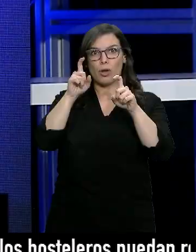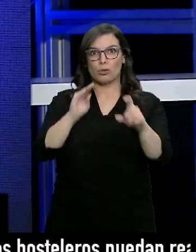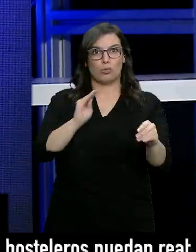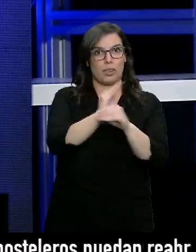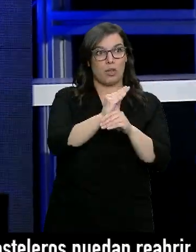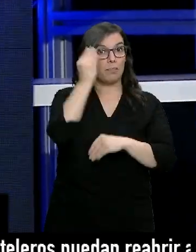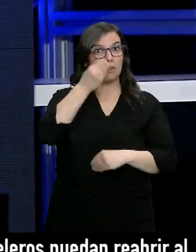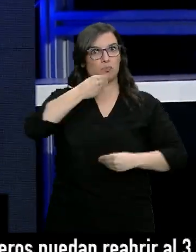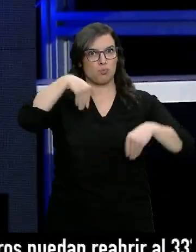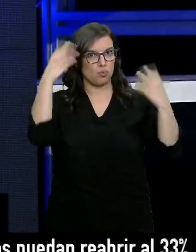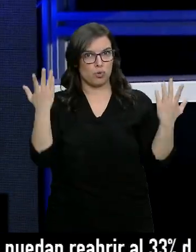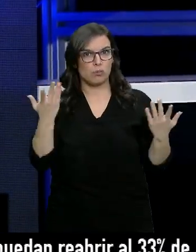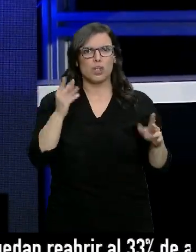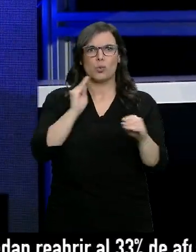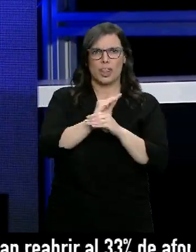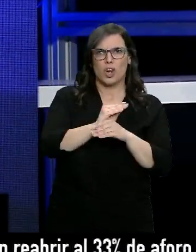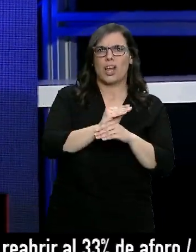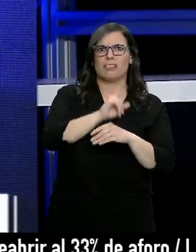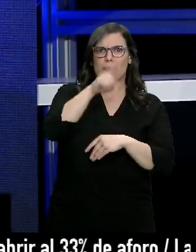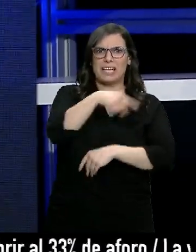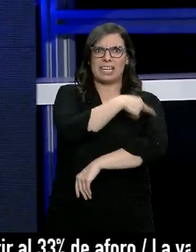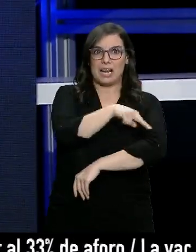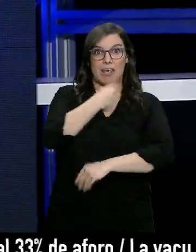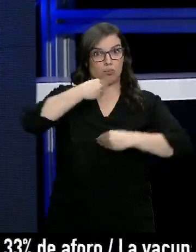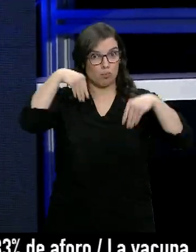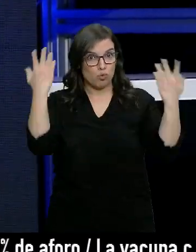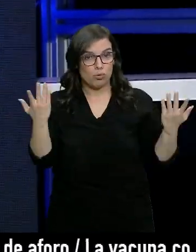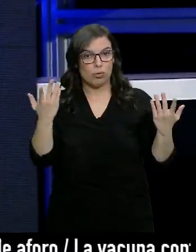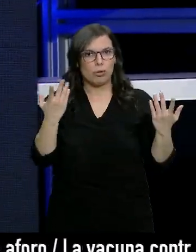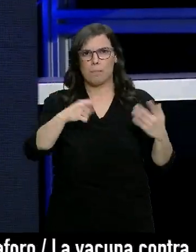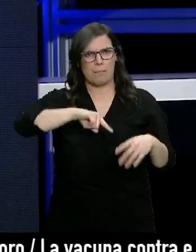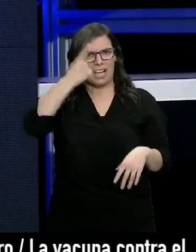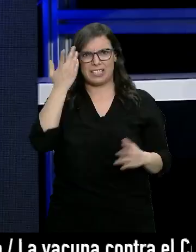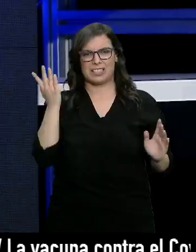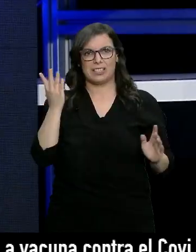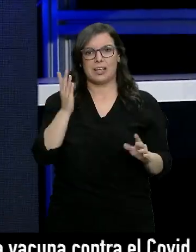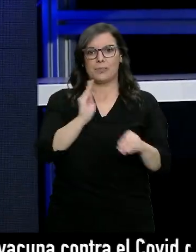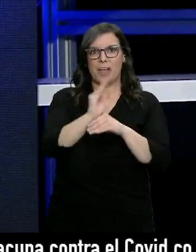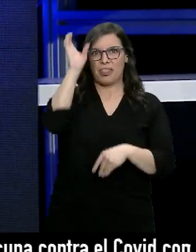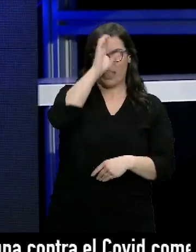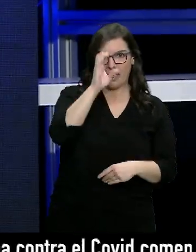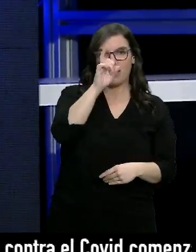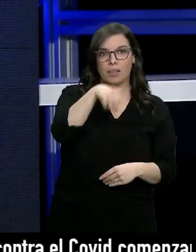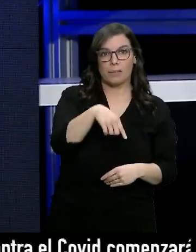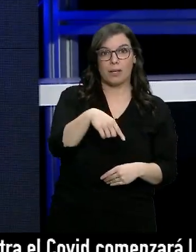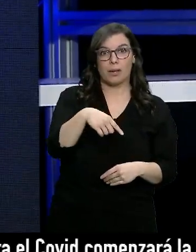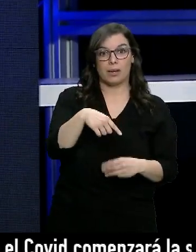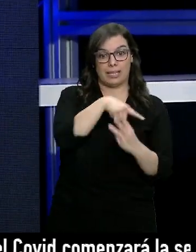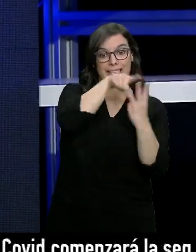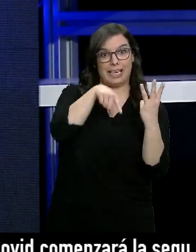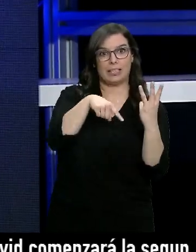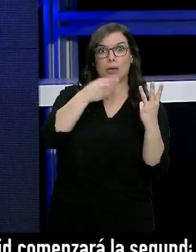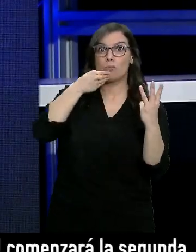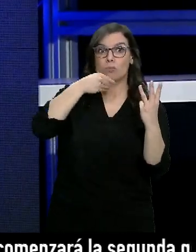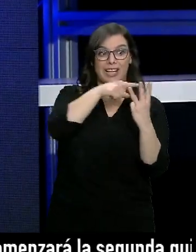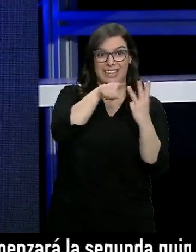parece fenomenal. Está muchísimo más subvencionada la sanidad y nos parece perfecto. Muchísimo más subvencionada la ciencia. Y aunque los tres lo están